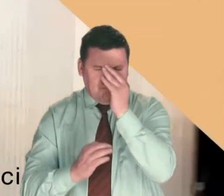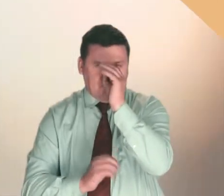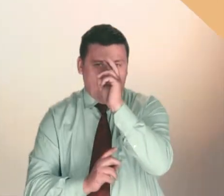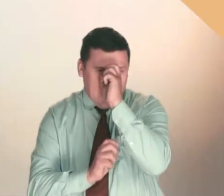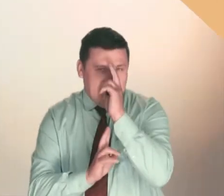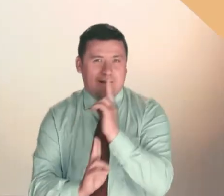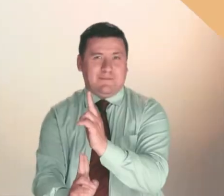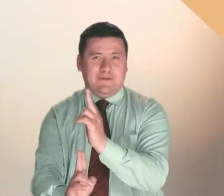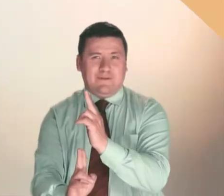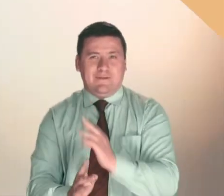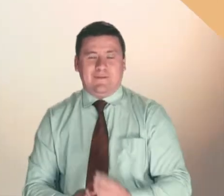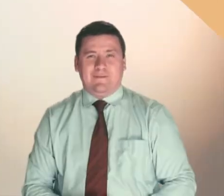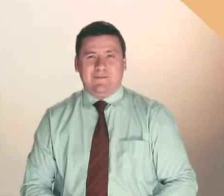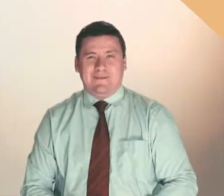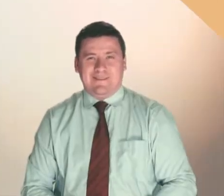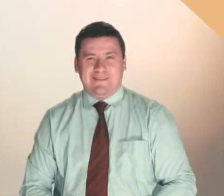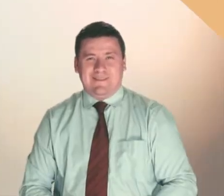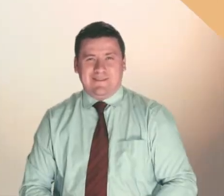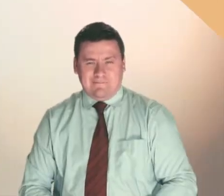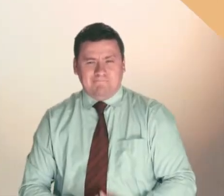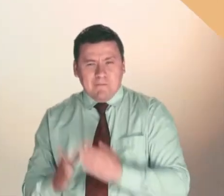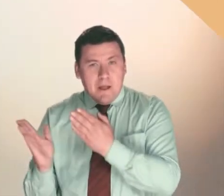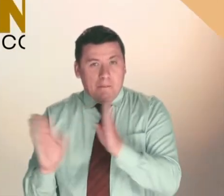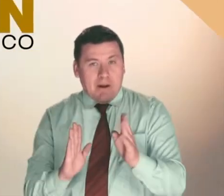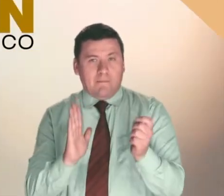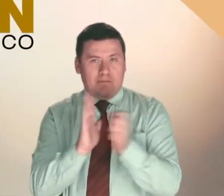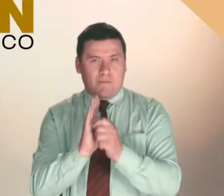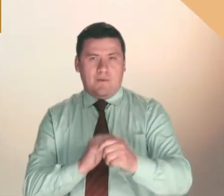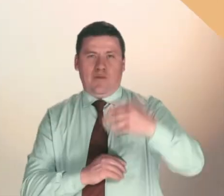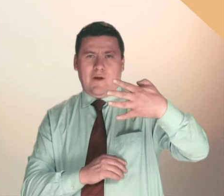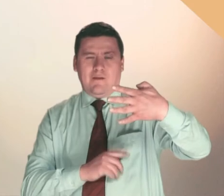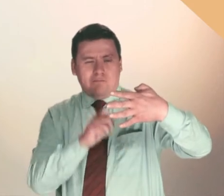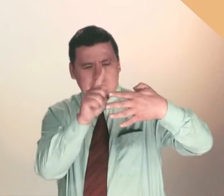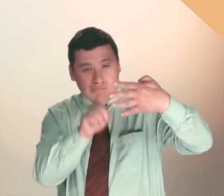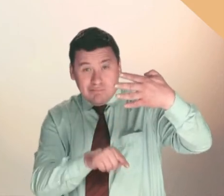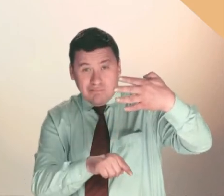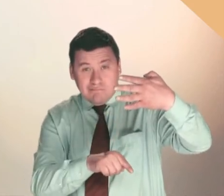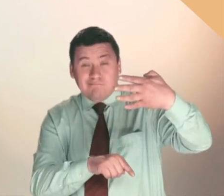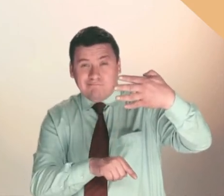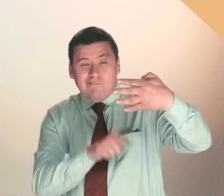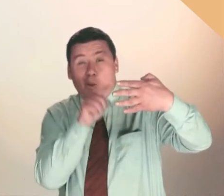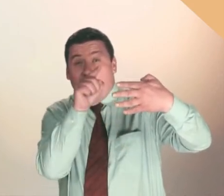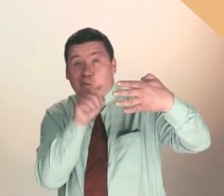respeto. El plan tiene cuatro ejes estratégicos.